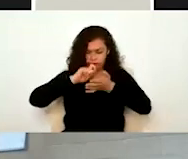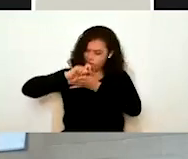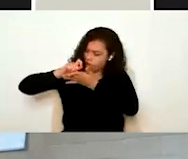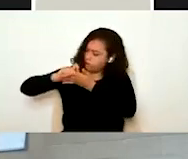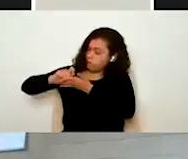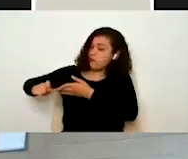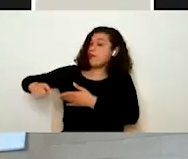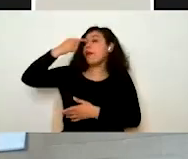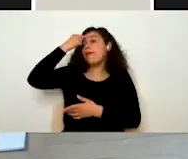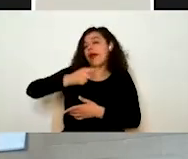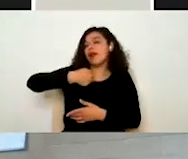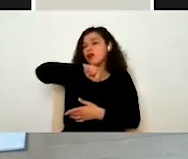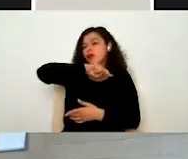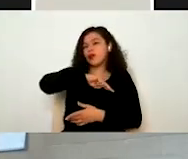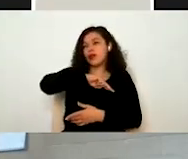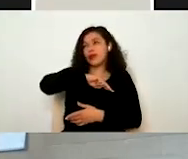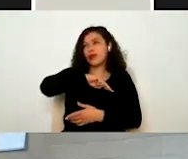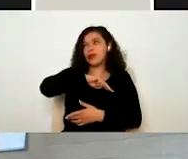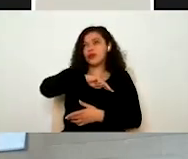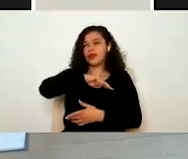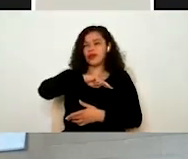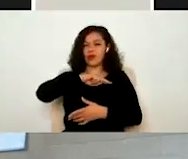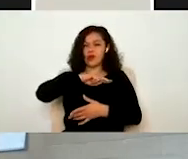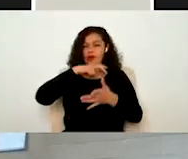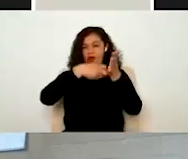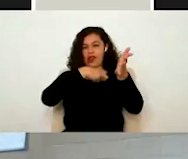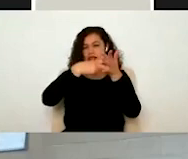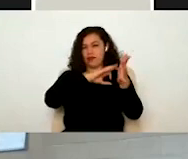que se pueda hacer una posible mejora, ¿no?